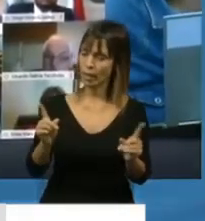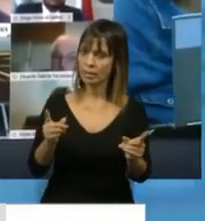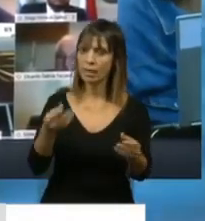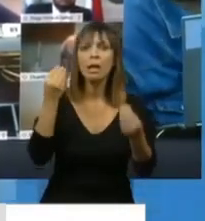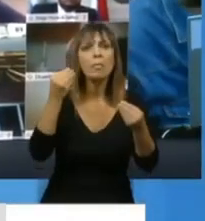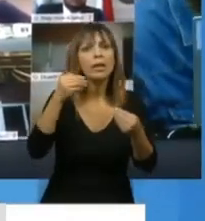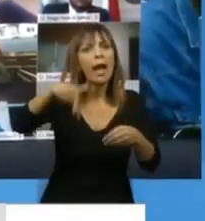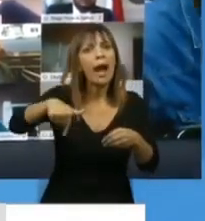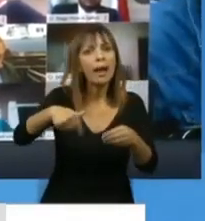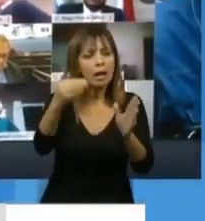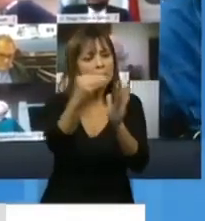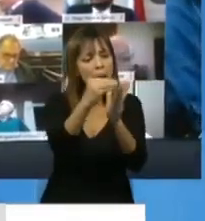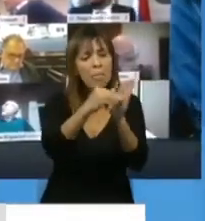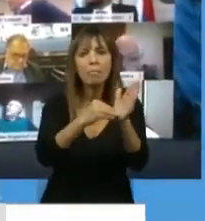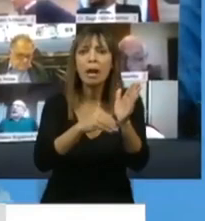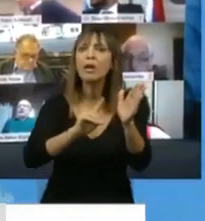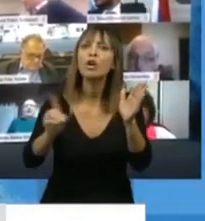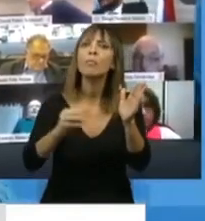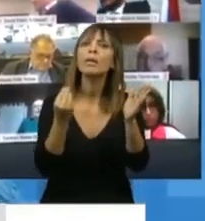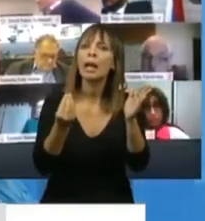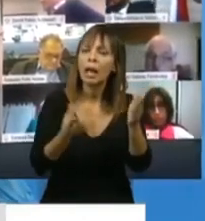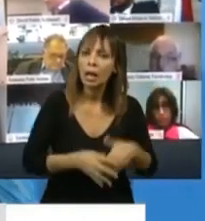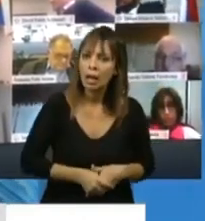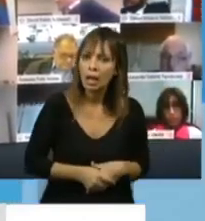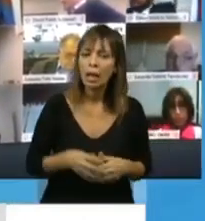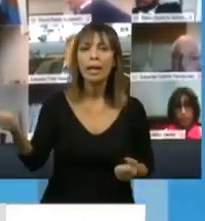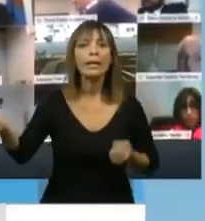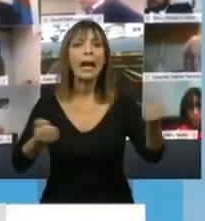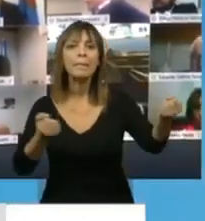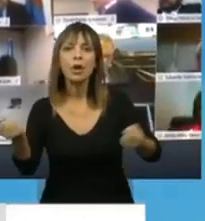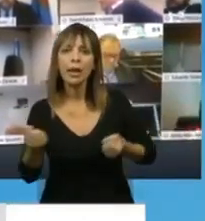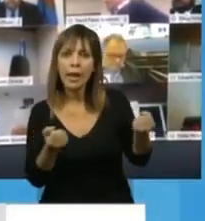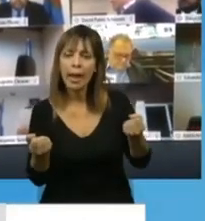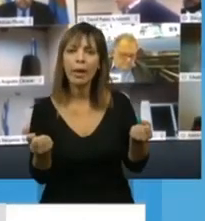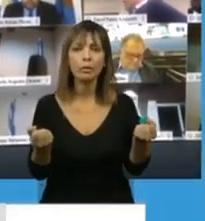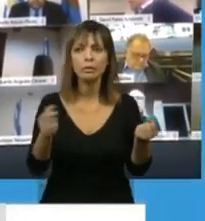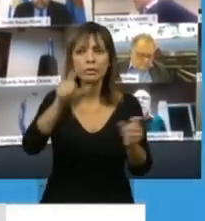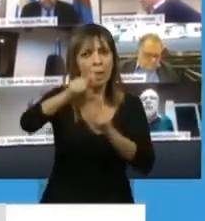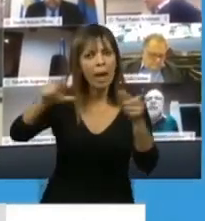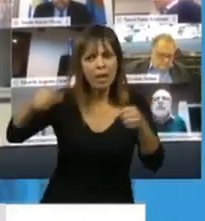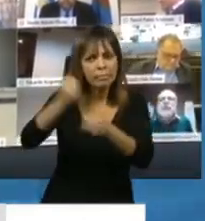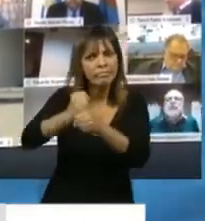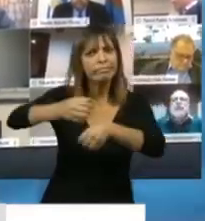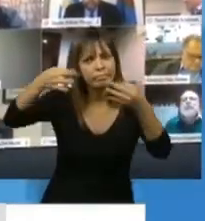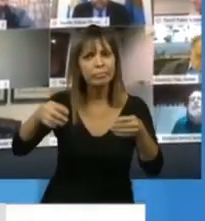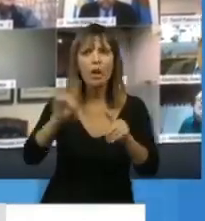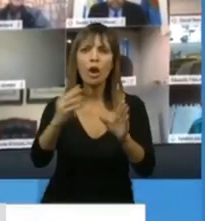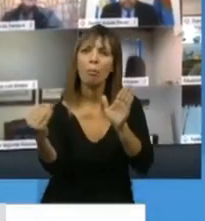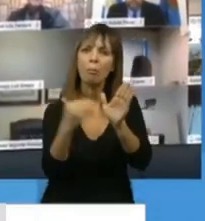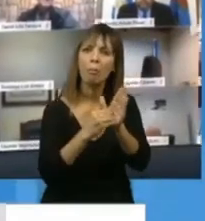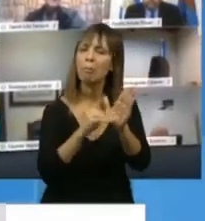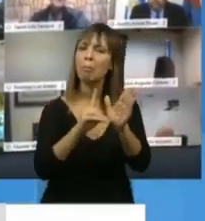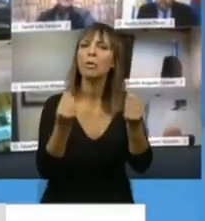no están todos esos sectores camioneros? ¿Por qué todos esos sectores de trabajadoras y trabajadores no están incluidos